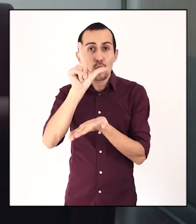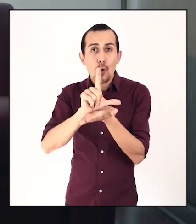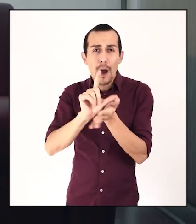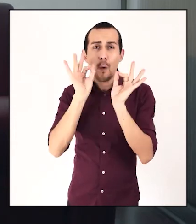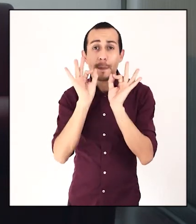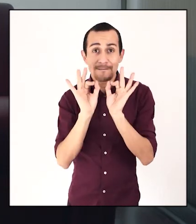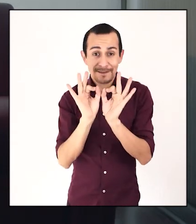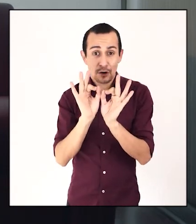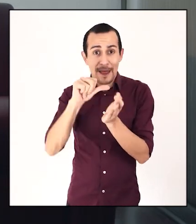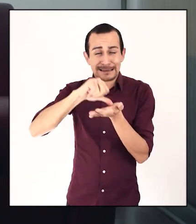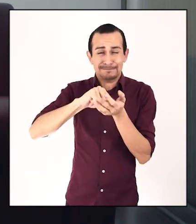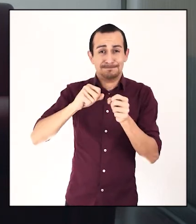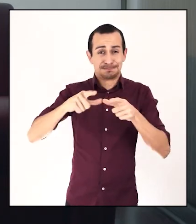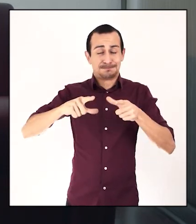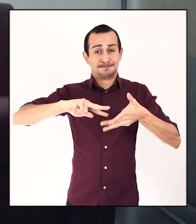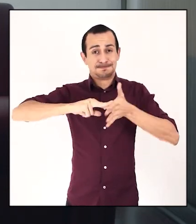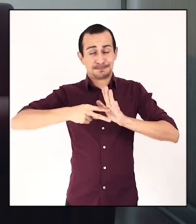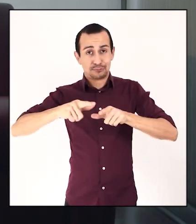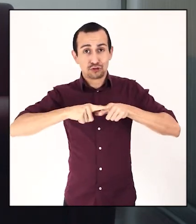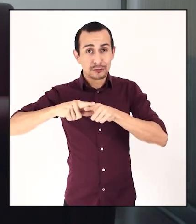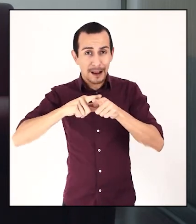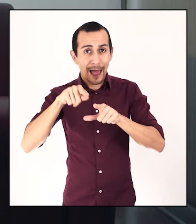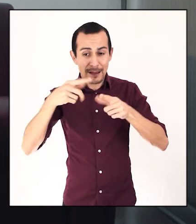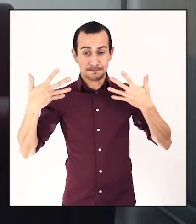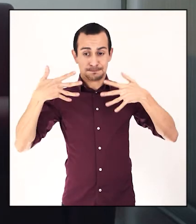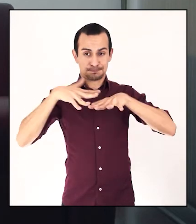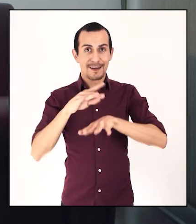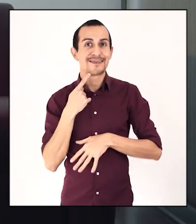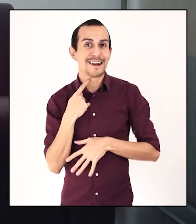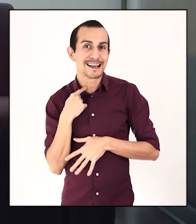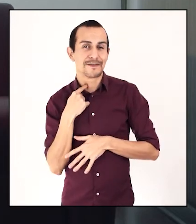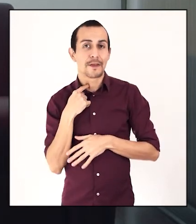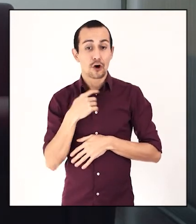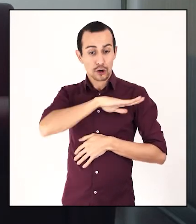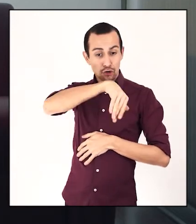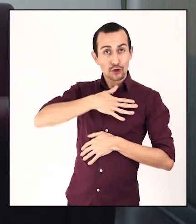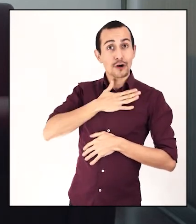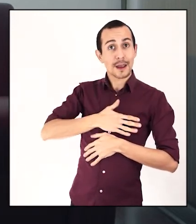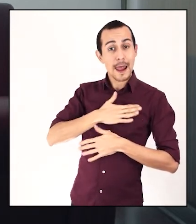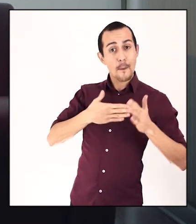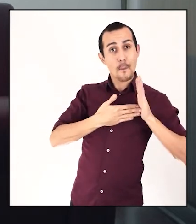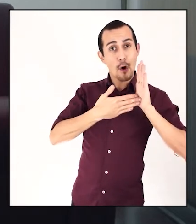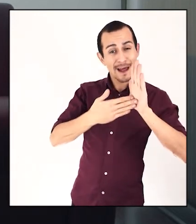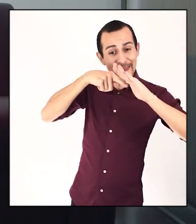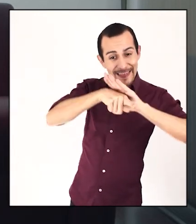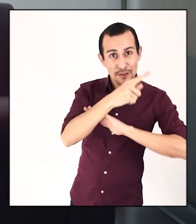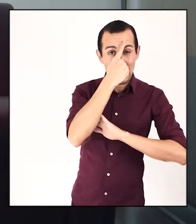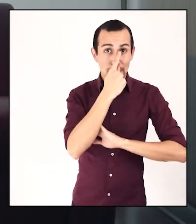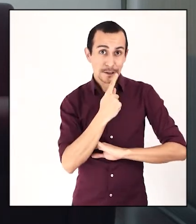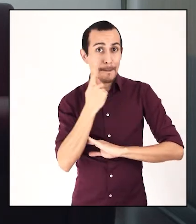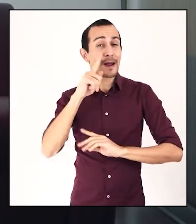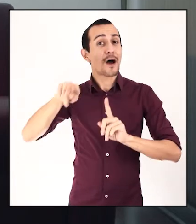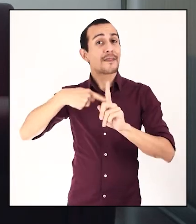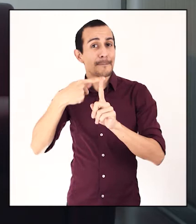Zona Cero. Entonces, se pueden dar cruces muy interesantes respecto a lo que nosotros estamos planteando al interior